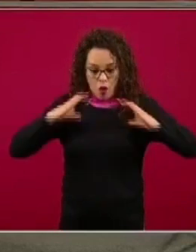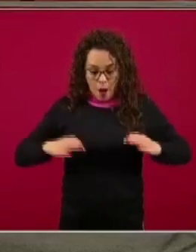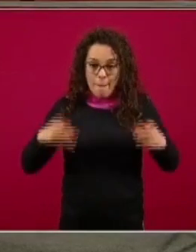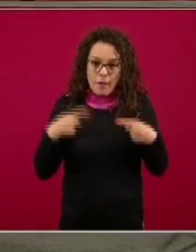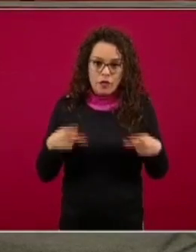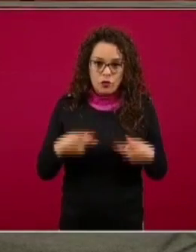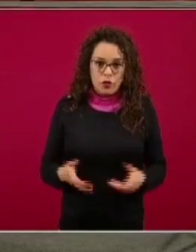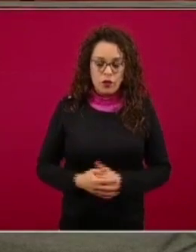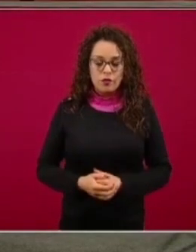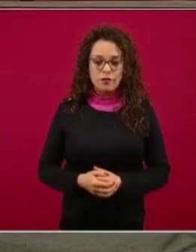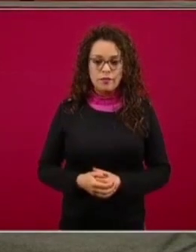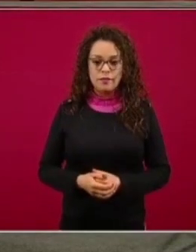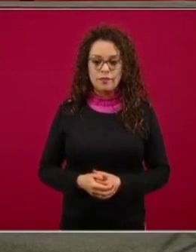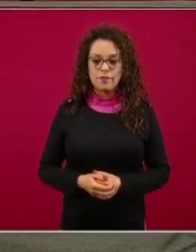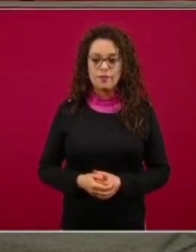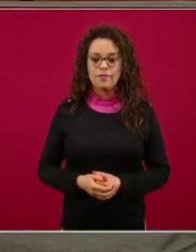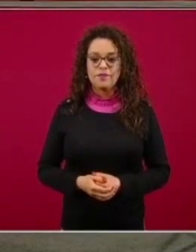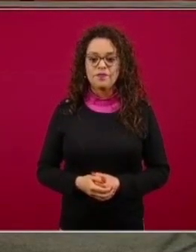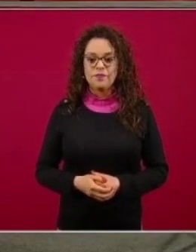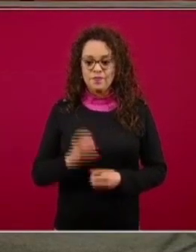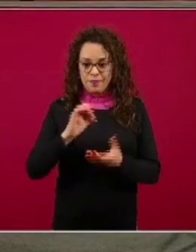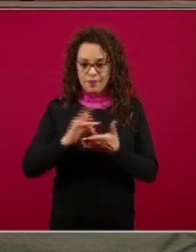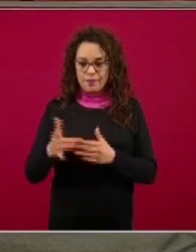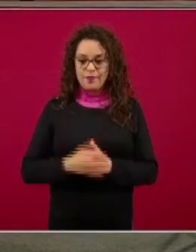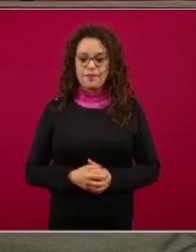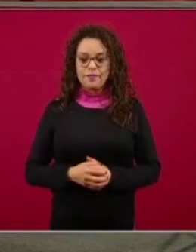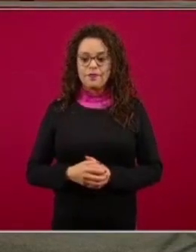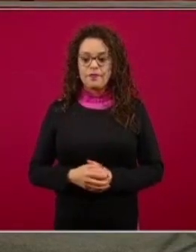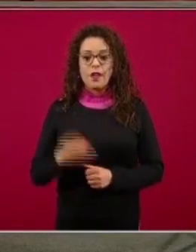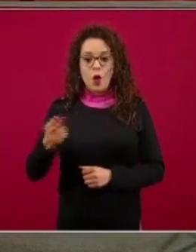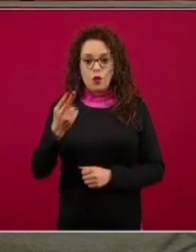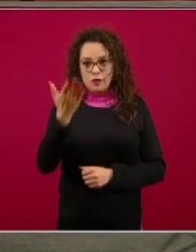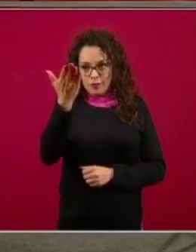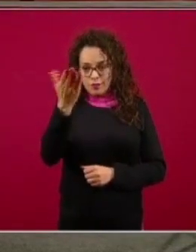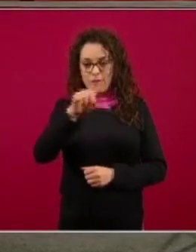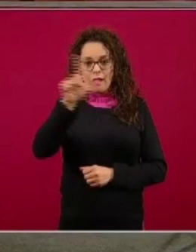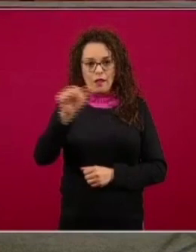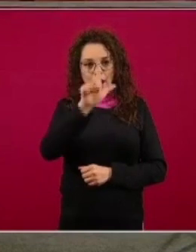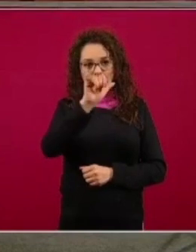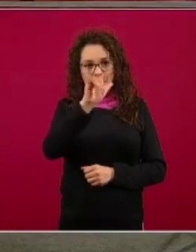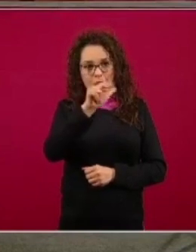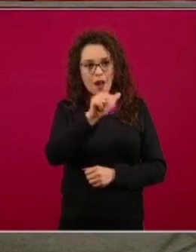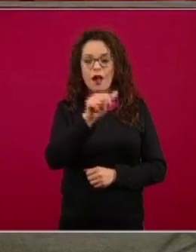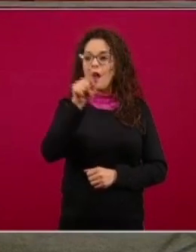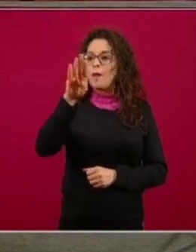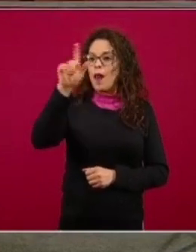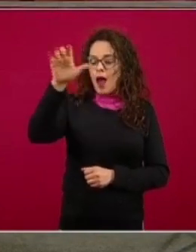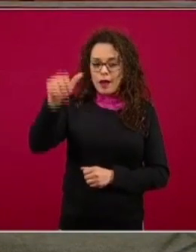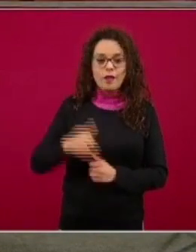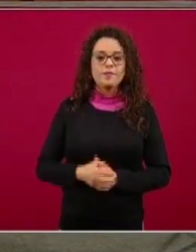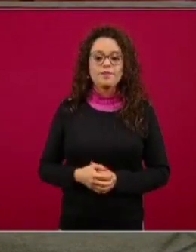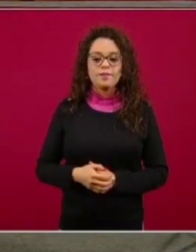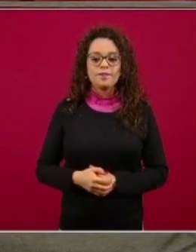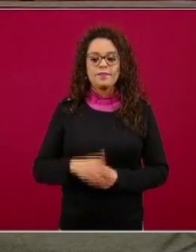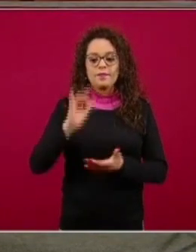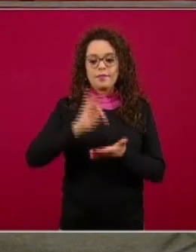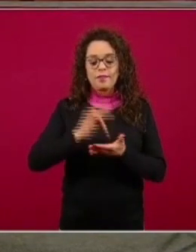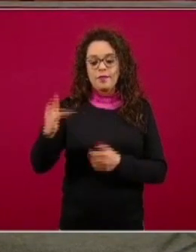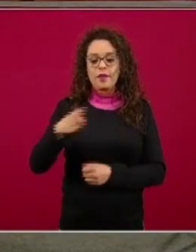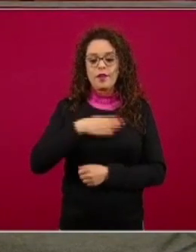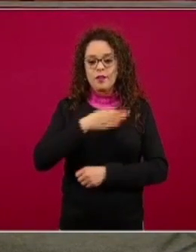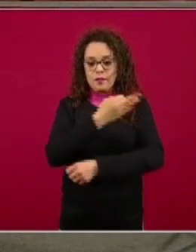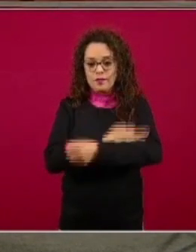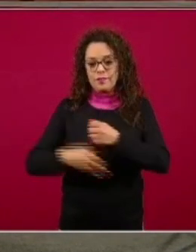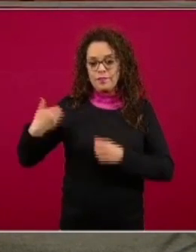muchas gracias vamos con usted y Liliana Noble Blanca Valadez gracias buenas tardes Daniel